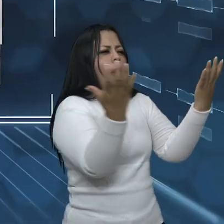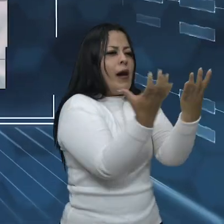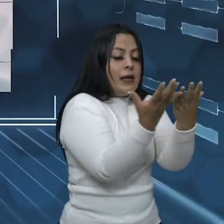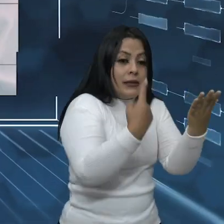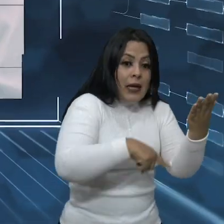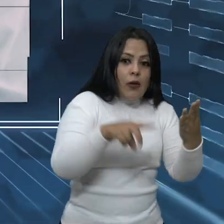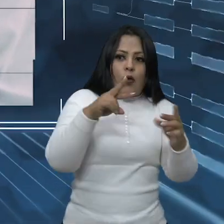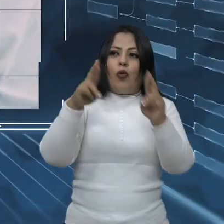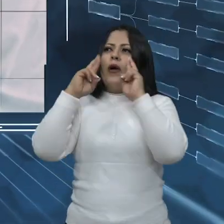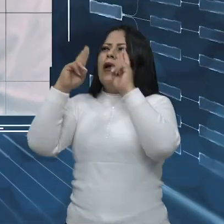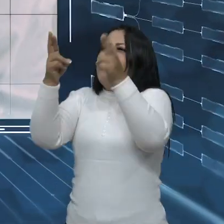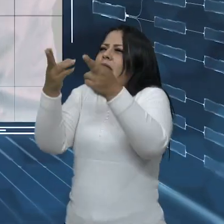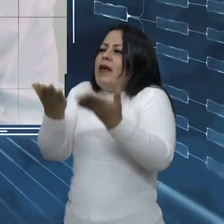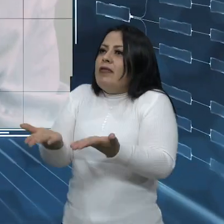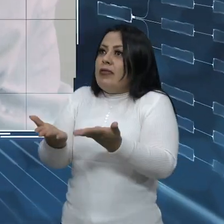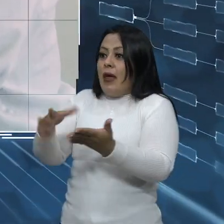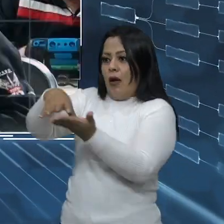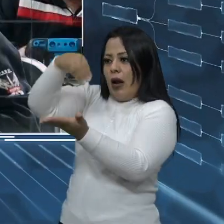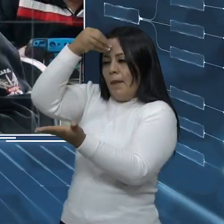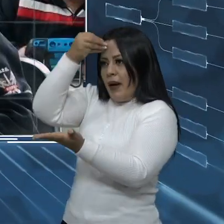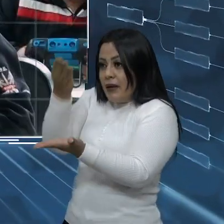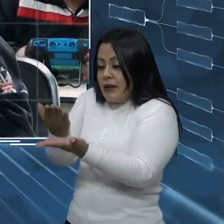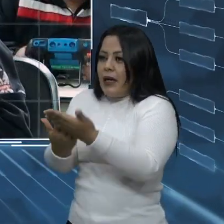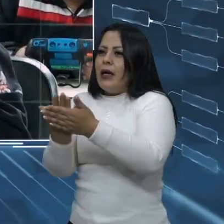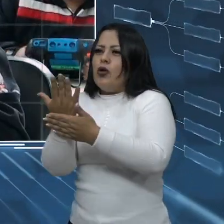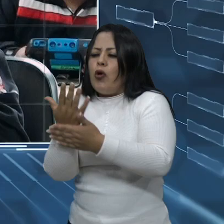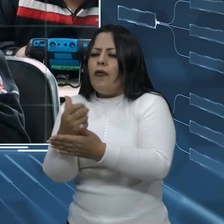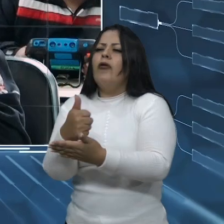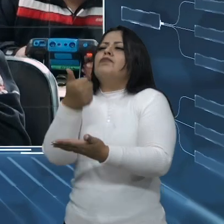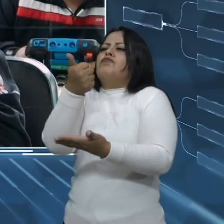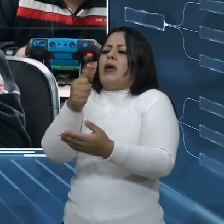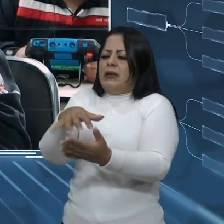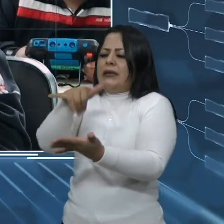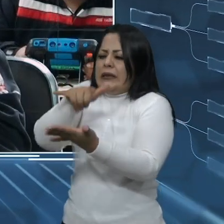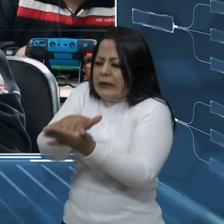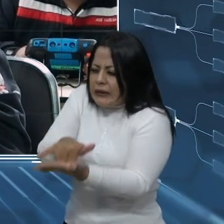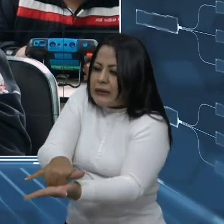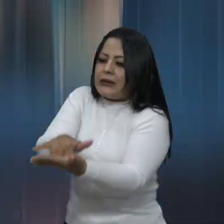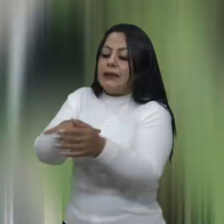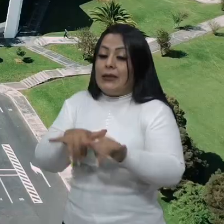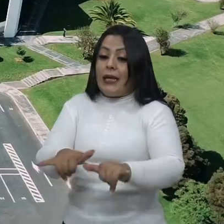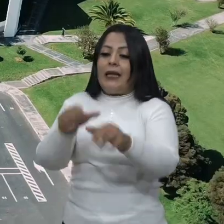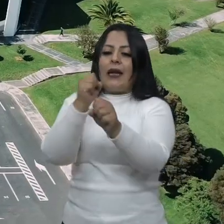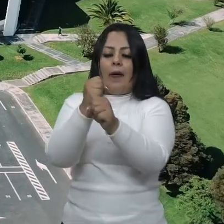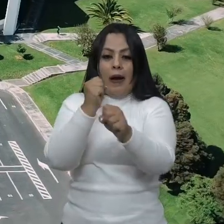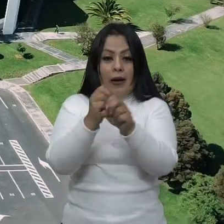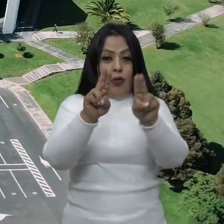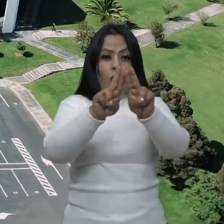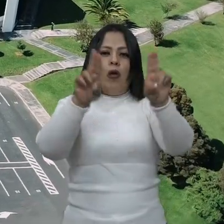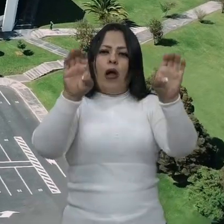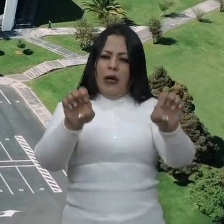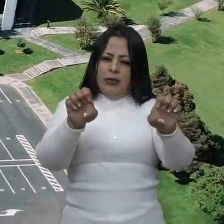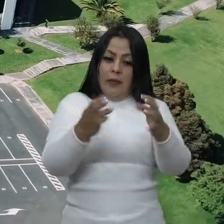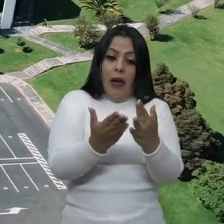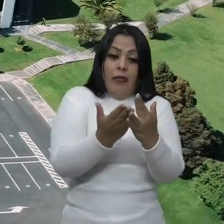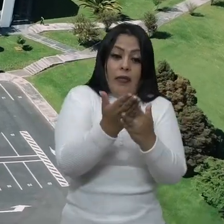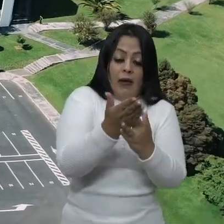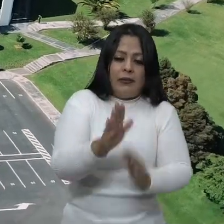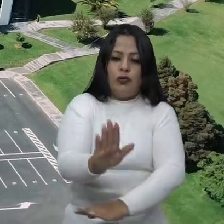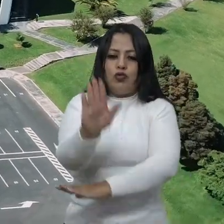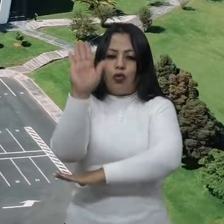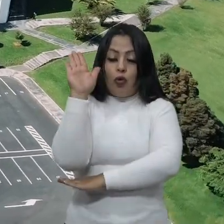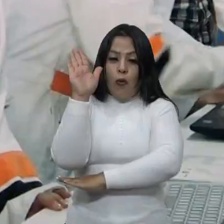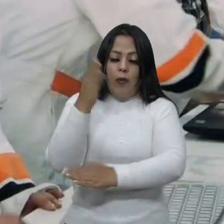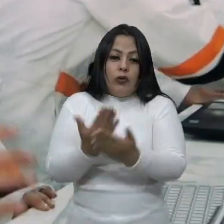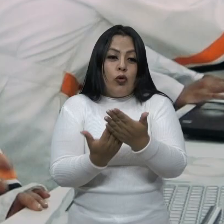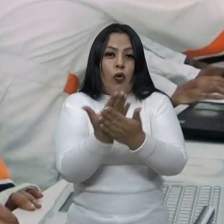ser un referente en la generación de conocimiento y fomentar la sostenibilidad. La ESPE, a través de su compromiso